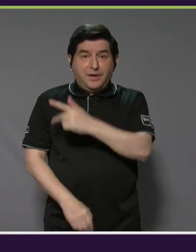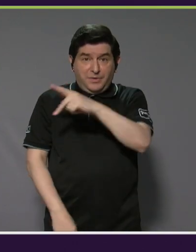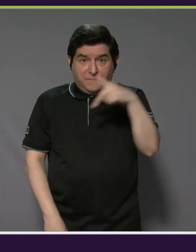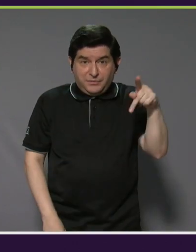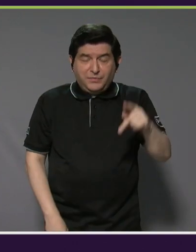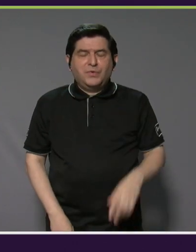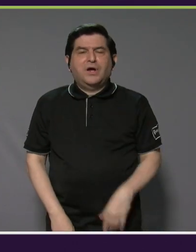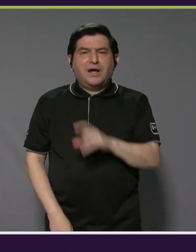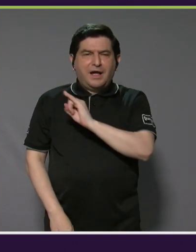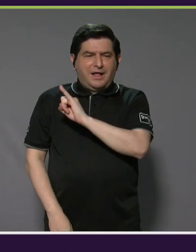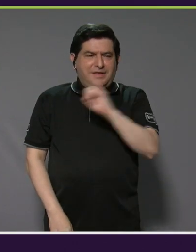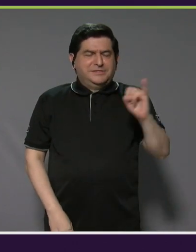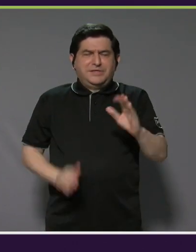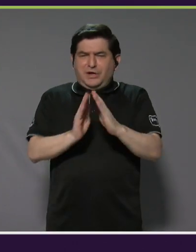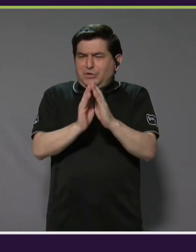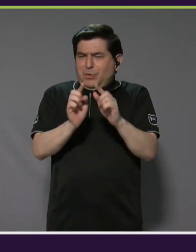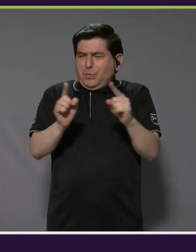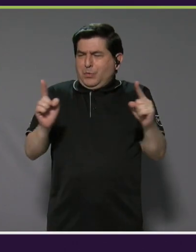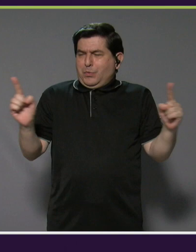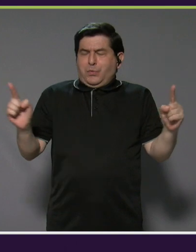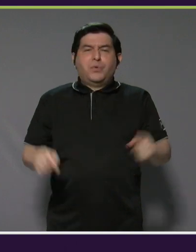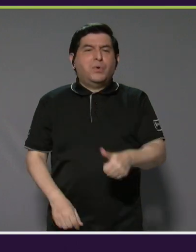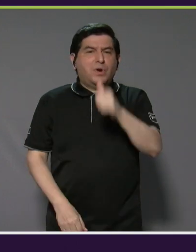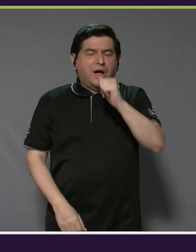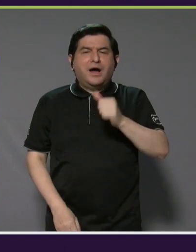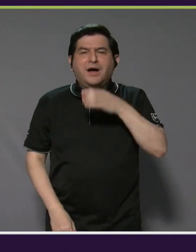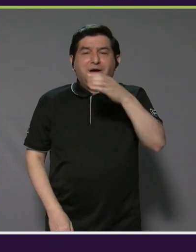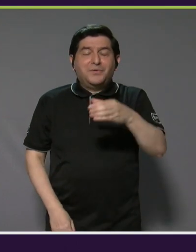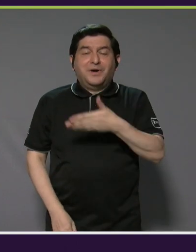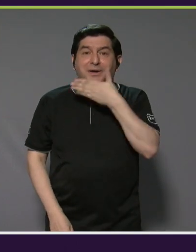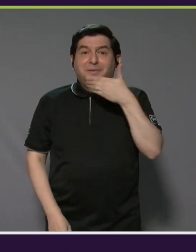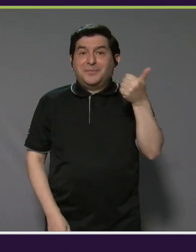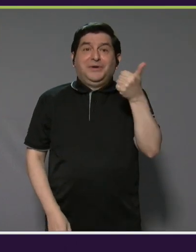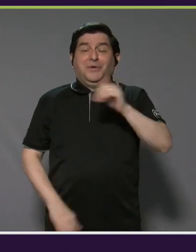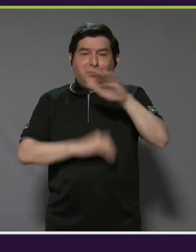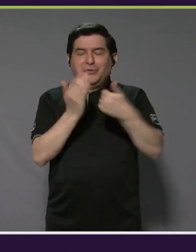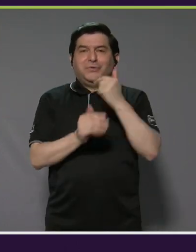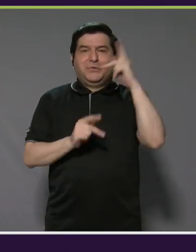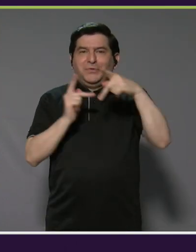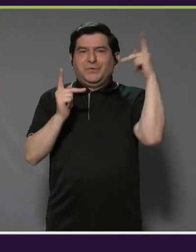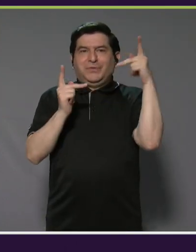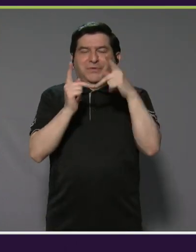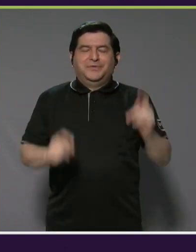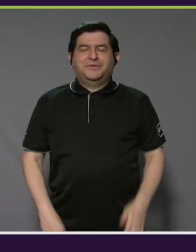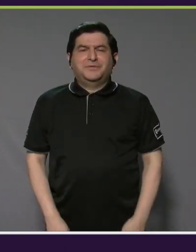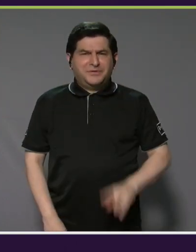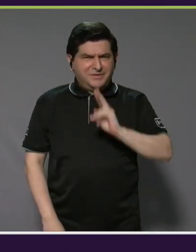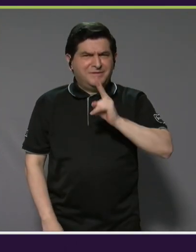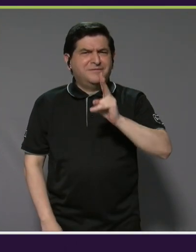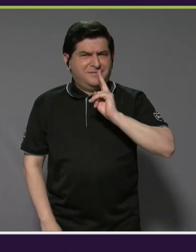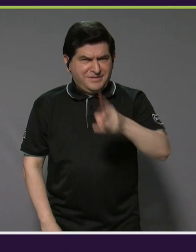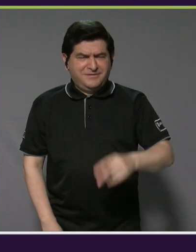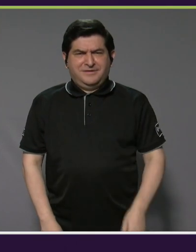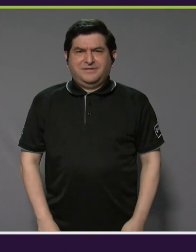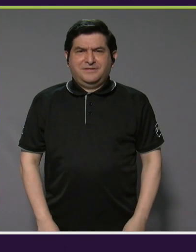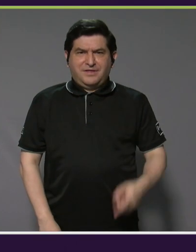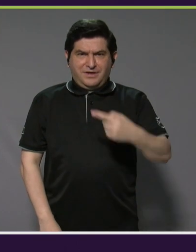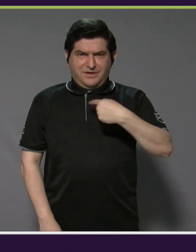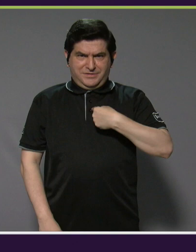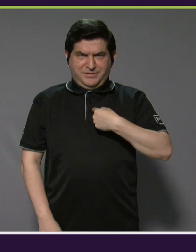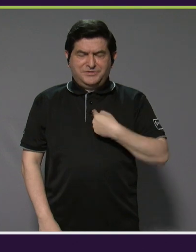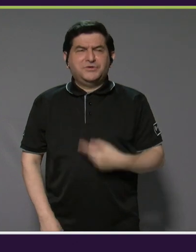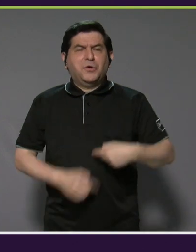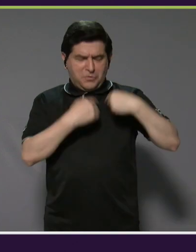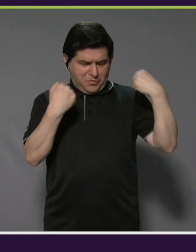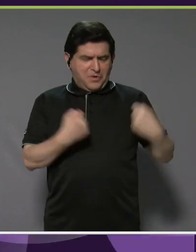izquierdas larguísimas, maravillosas, con agua caliente, ¿qué más se puede pedir? Todo perfecto. Si os digo la verdad, yo hablo de siempre